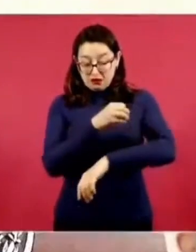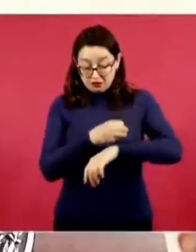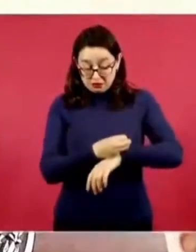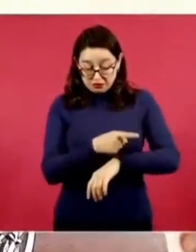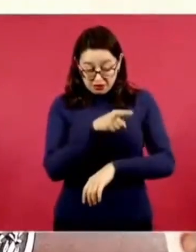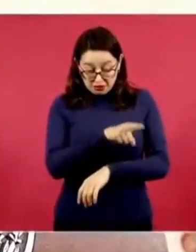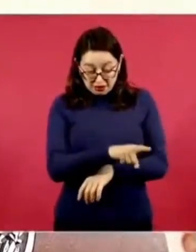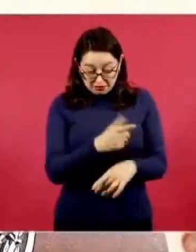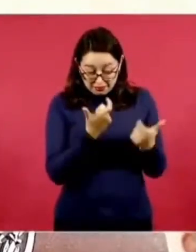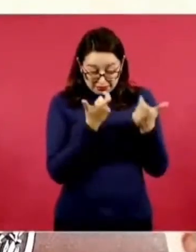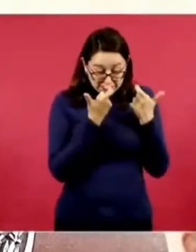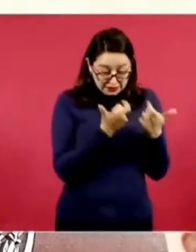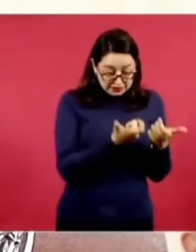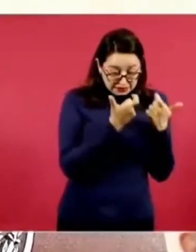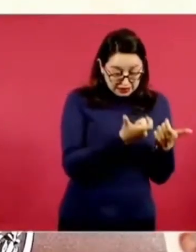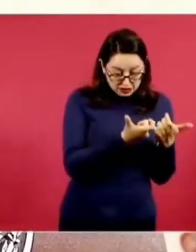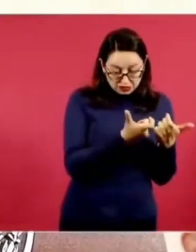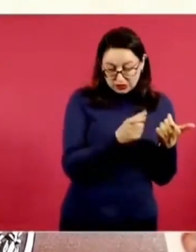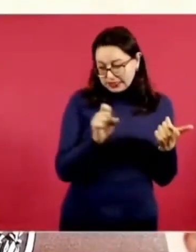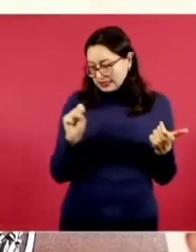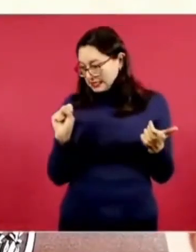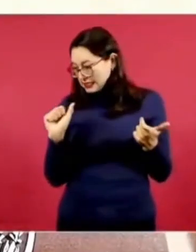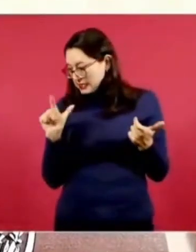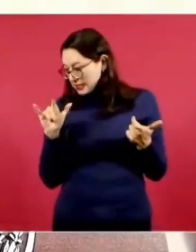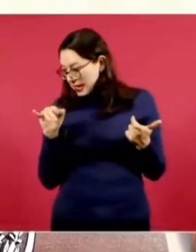en comparación con Salinas.